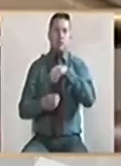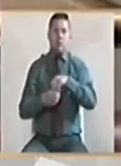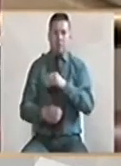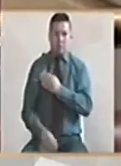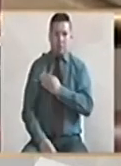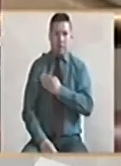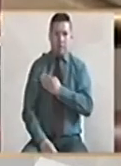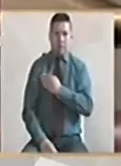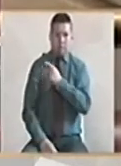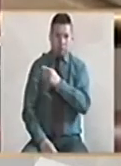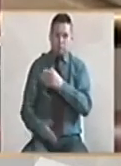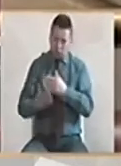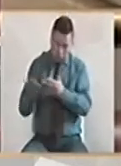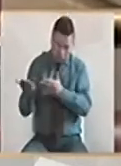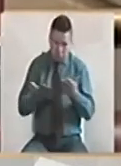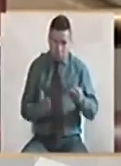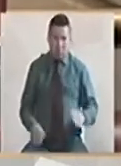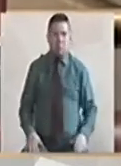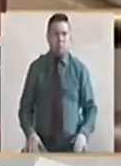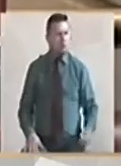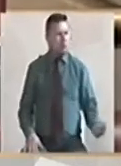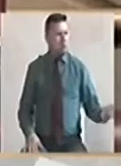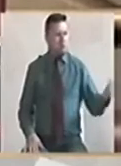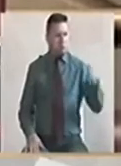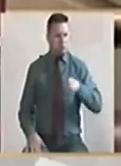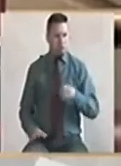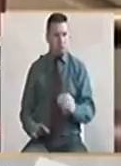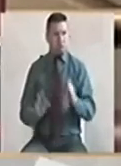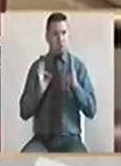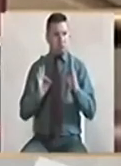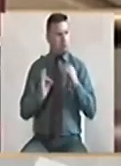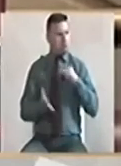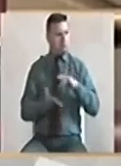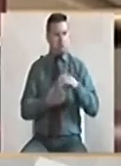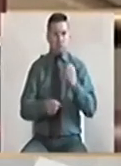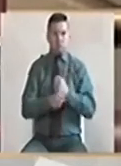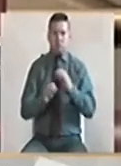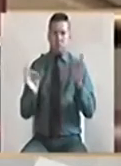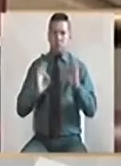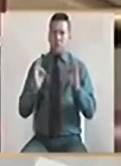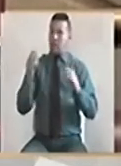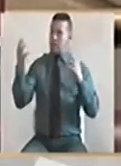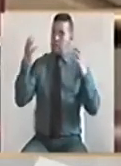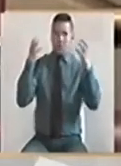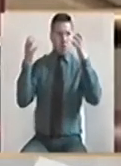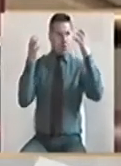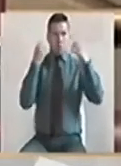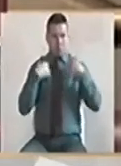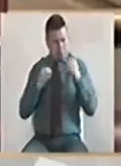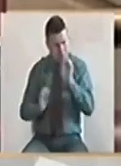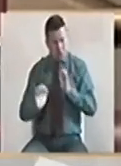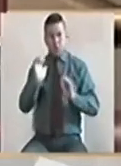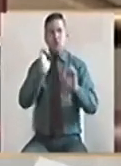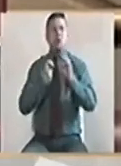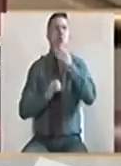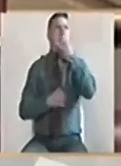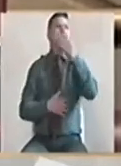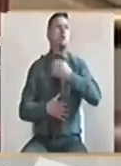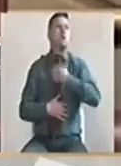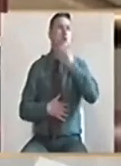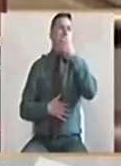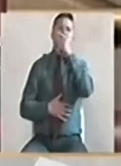Vélez. Aquí he tenido todas las garantías y sin ninguna presión para defender, denunciar y visibilizar